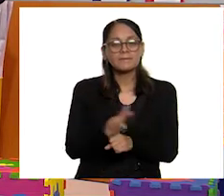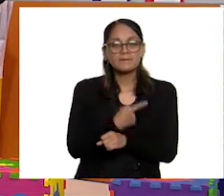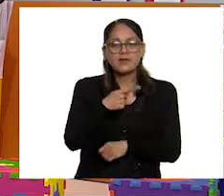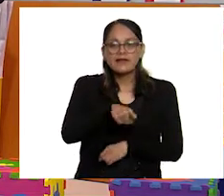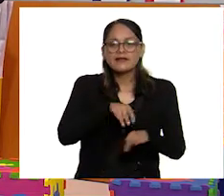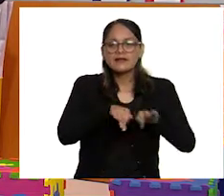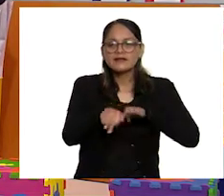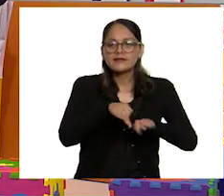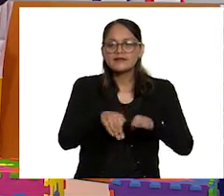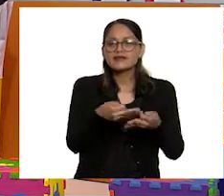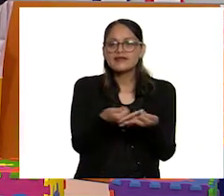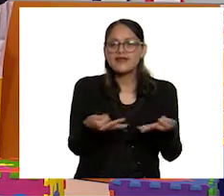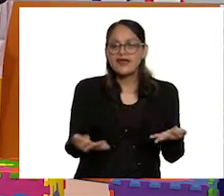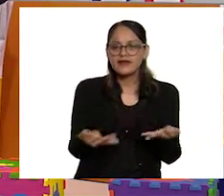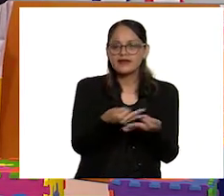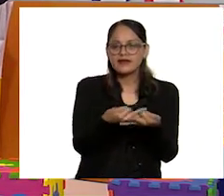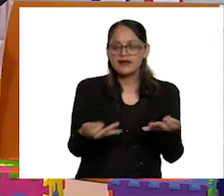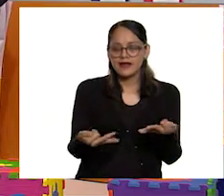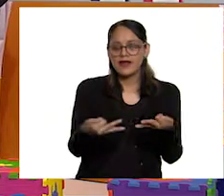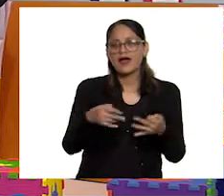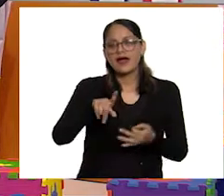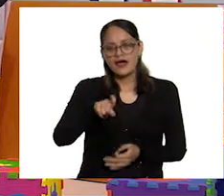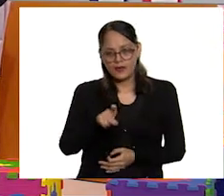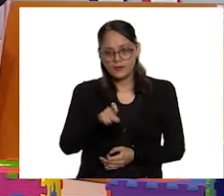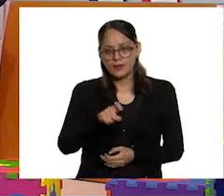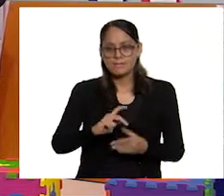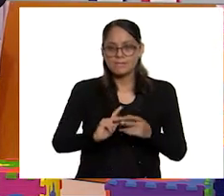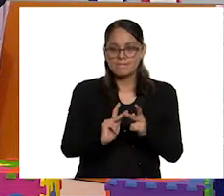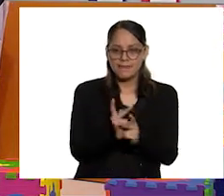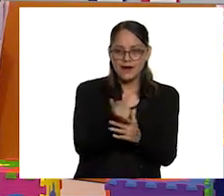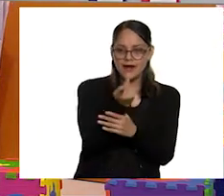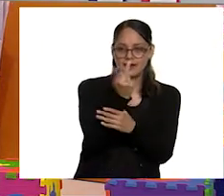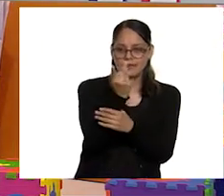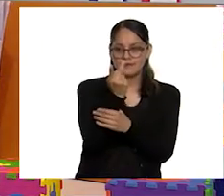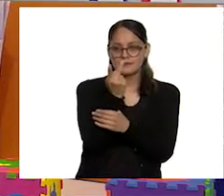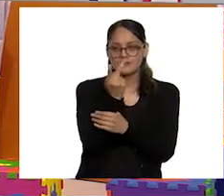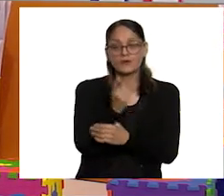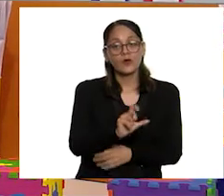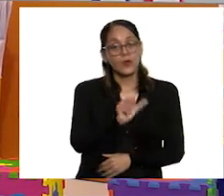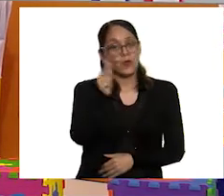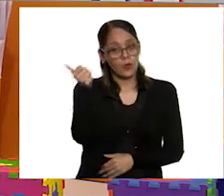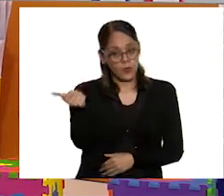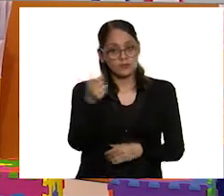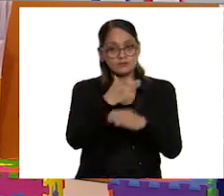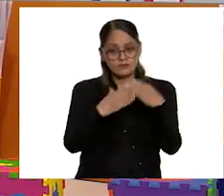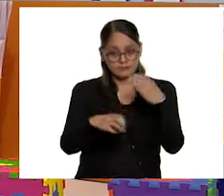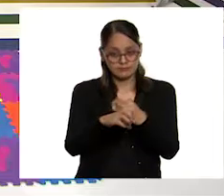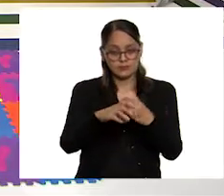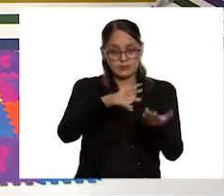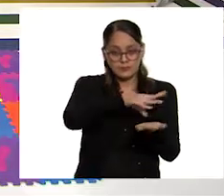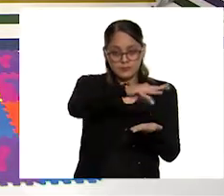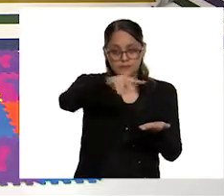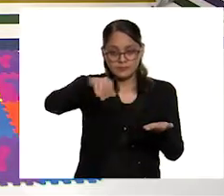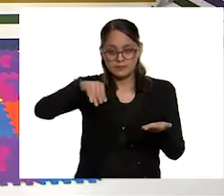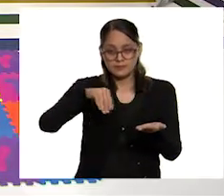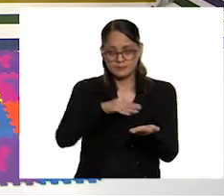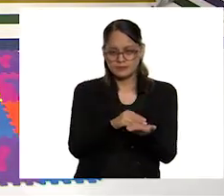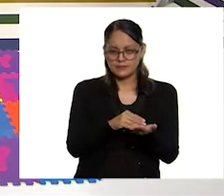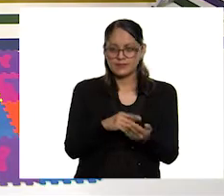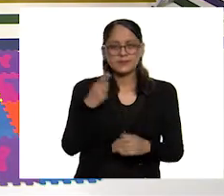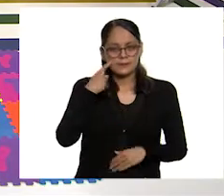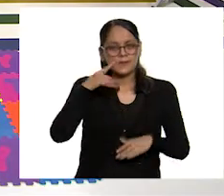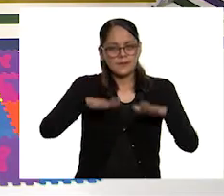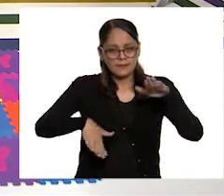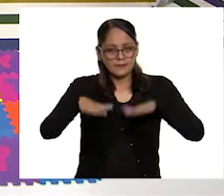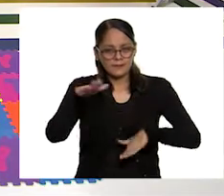trabaja con la tierra, el agua, las plantas y otras sustancias. En